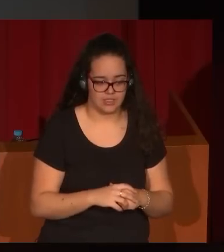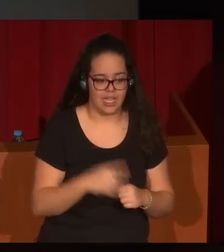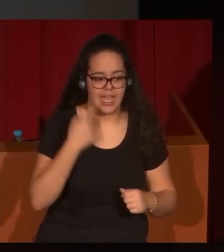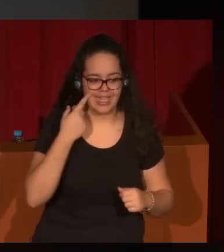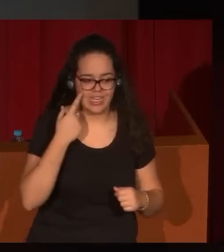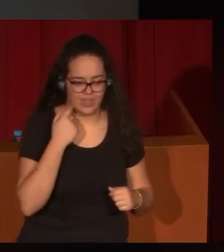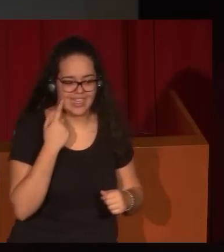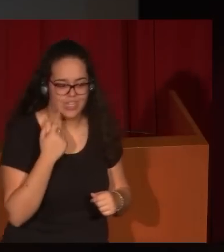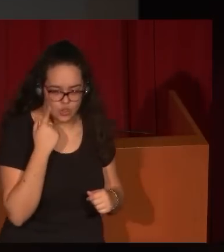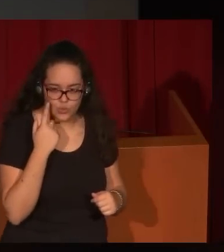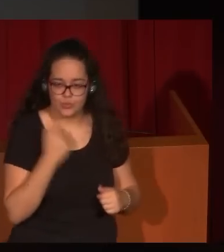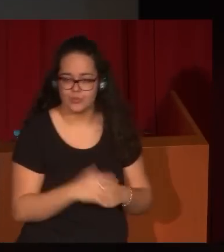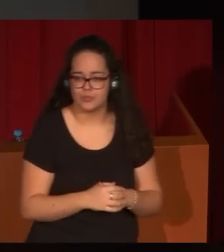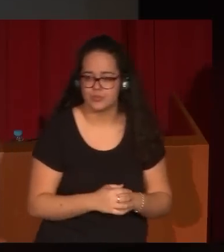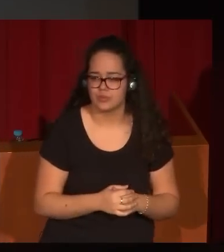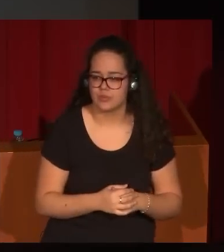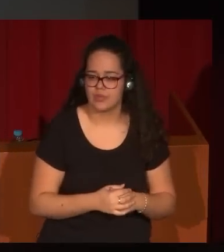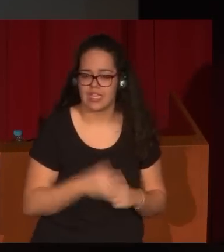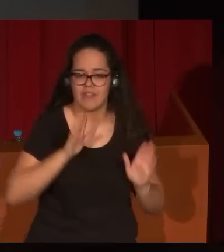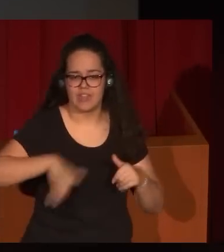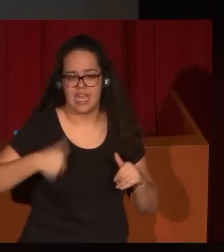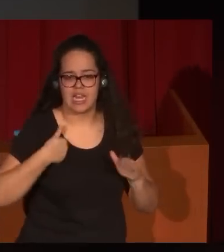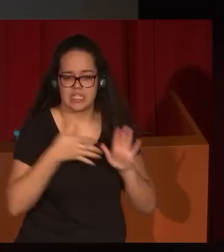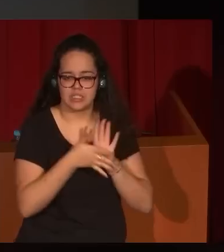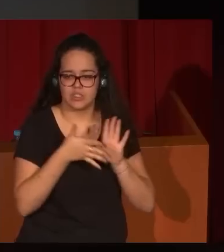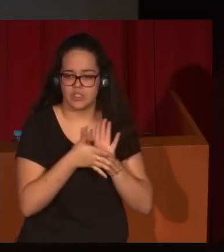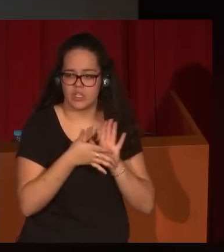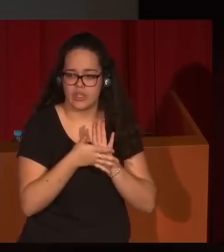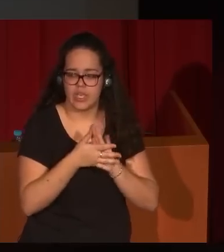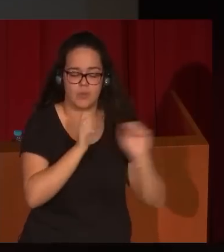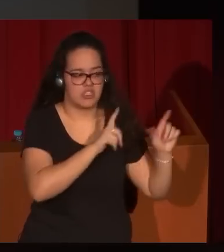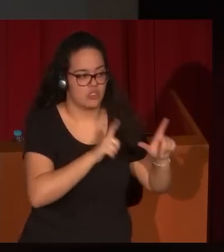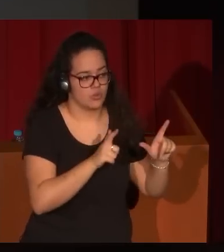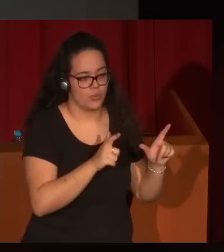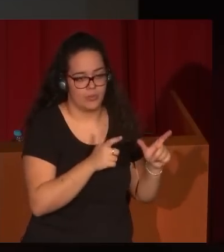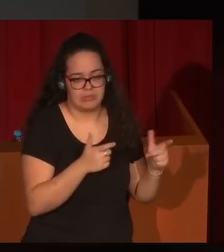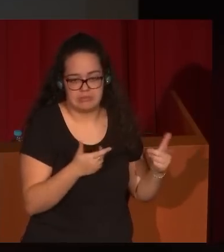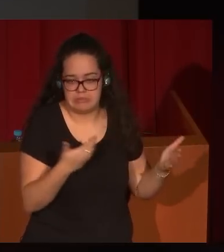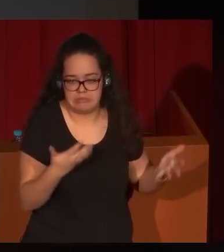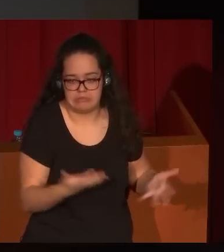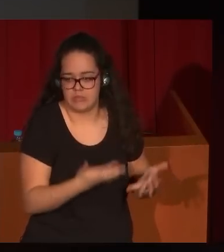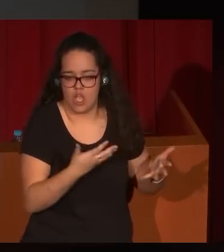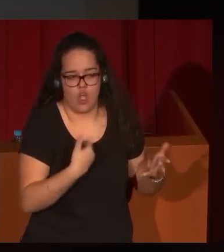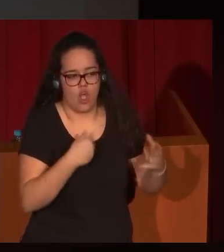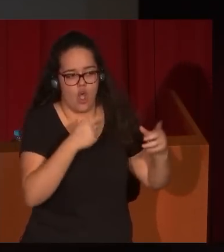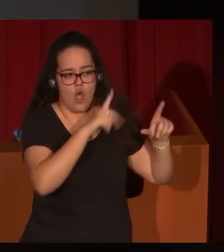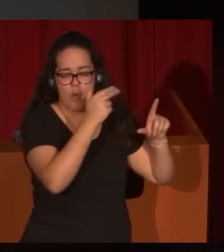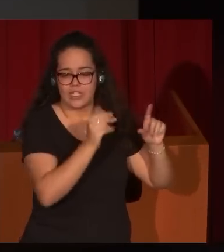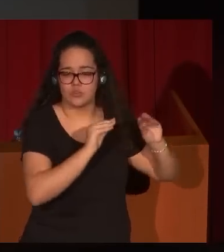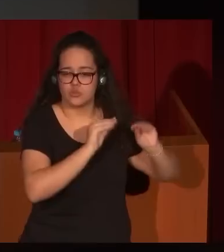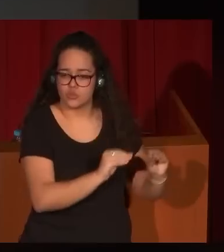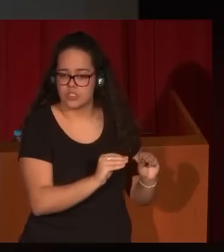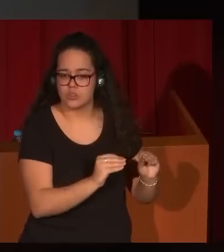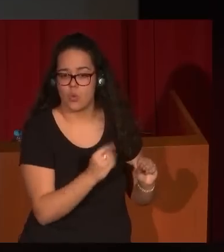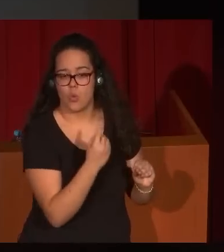Y al final presentó en unas exposiciones, un auto de fe, exposiciones póstumas, figuraron obras suyas, un auto de fe,